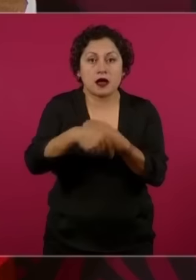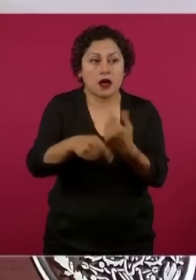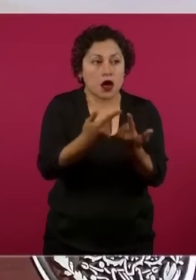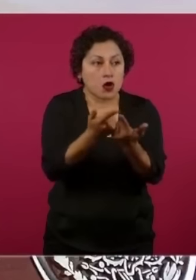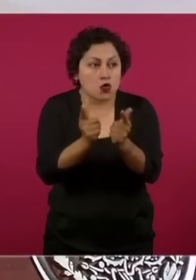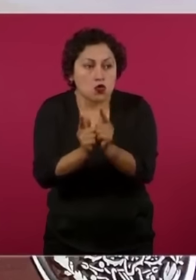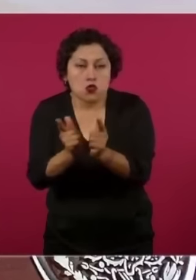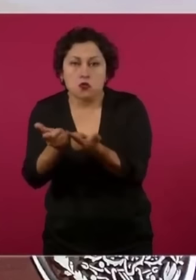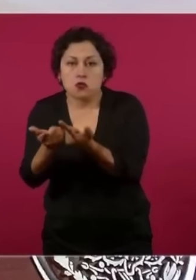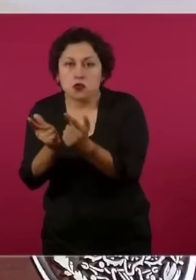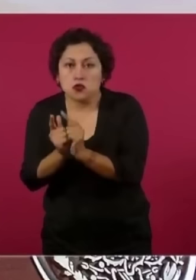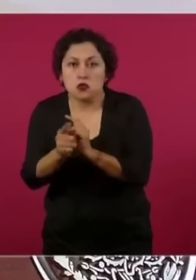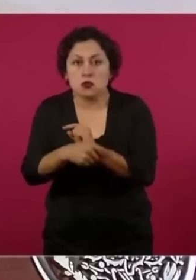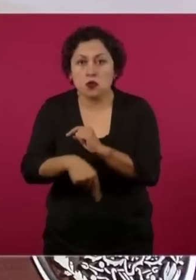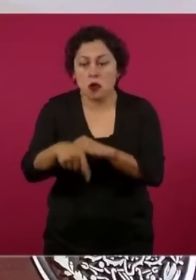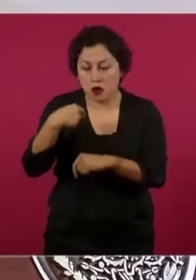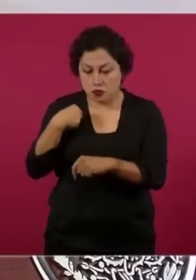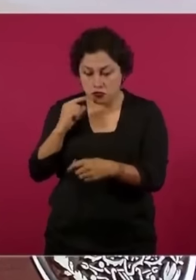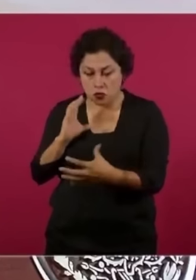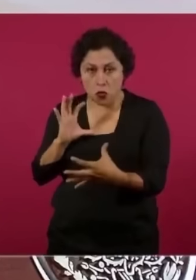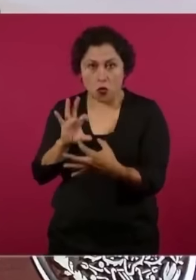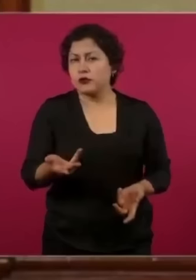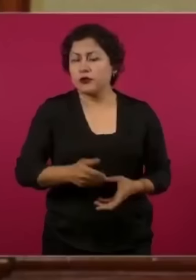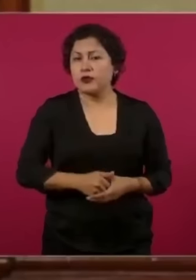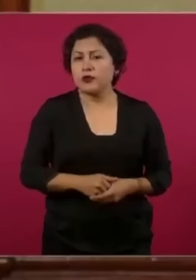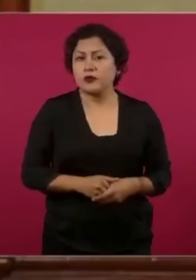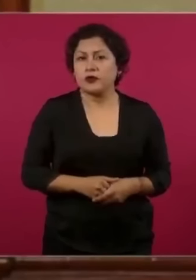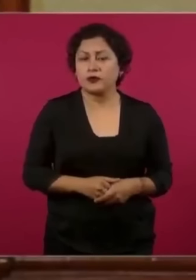delincuentes del narcotráfico.